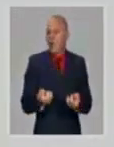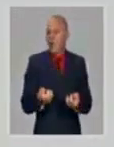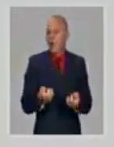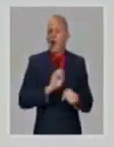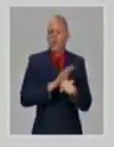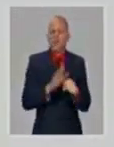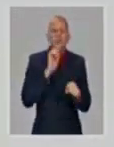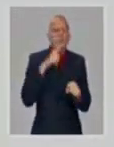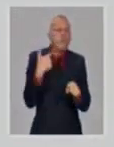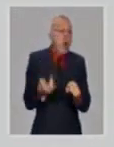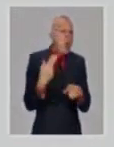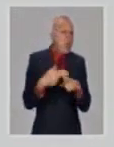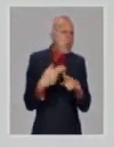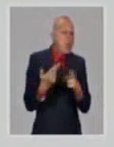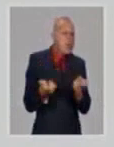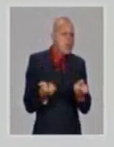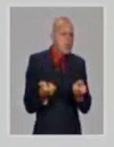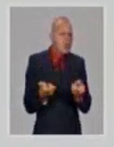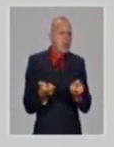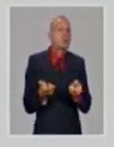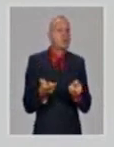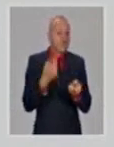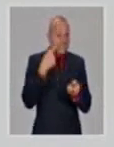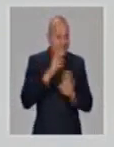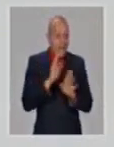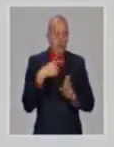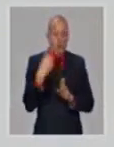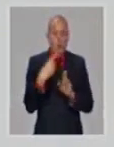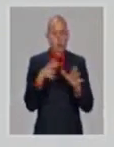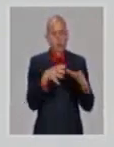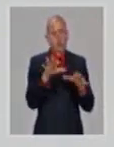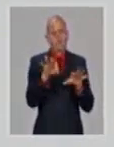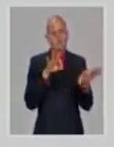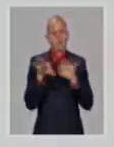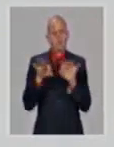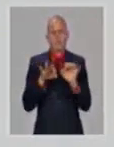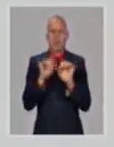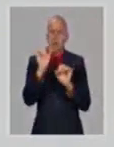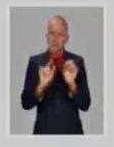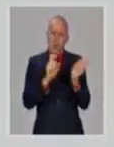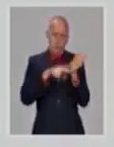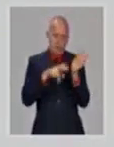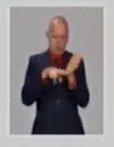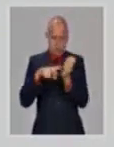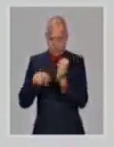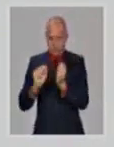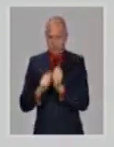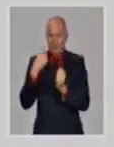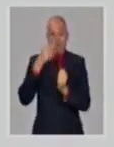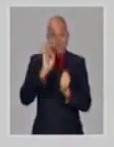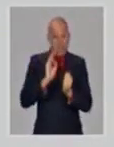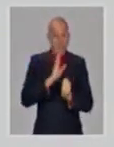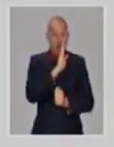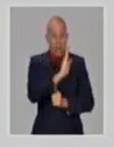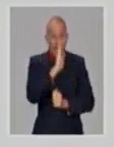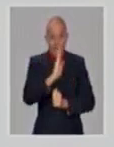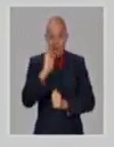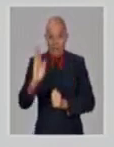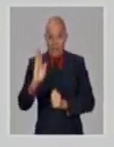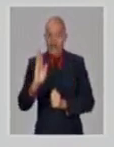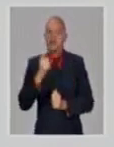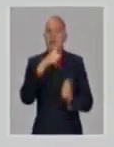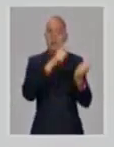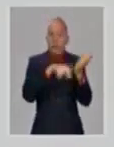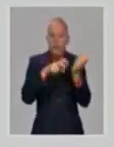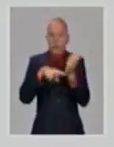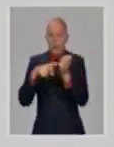periodo 41 fallecidos, y vean que desde todas las provincias, cada columna es una provincia, la primera es La Habana, que